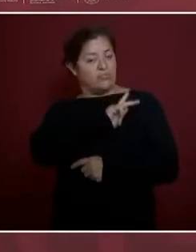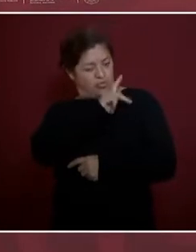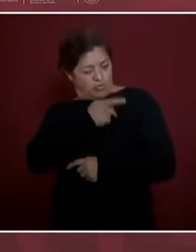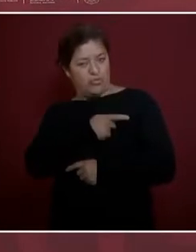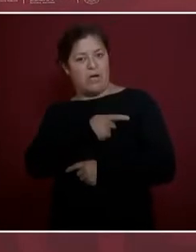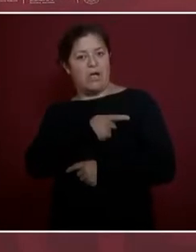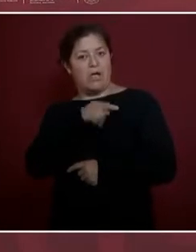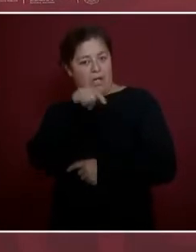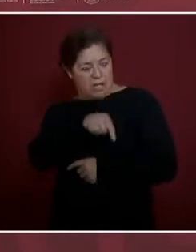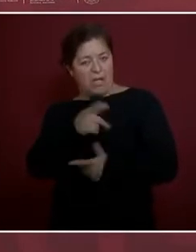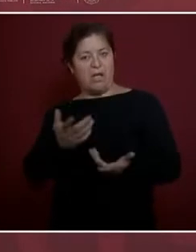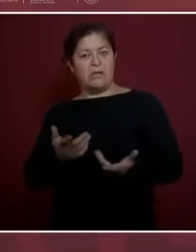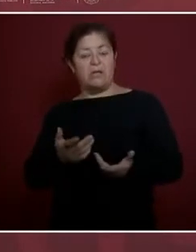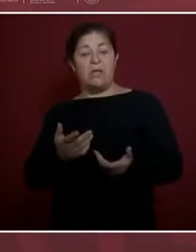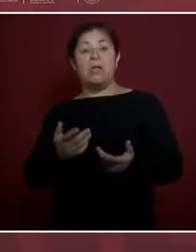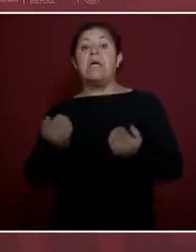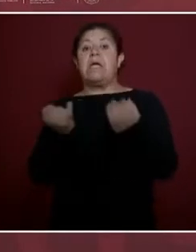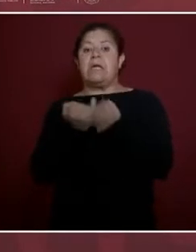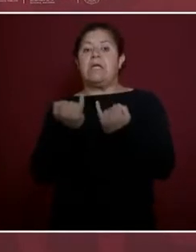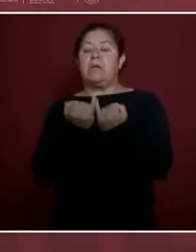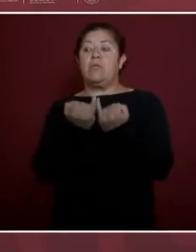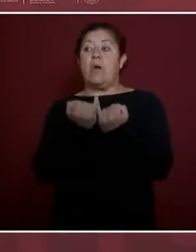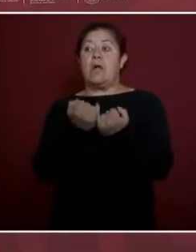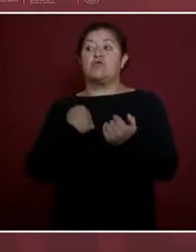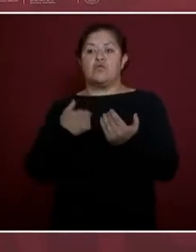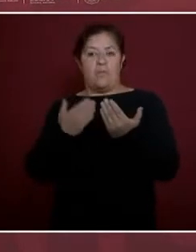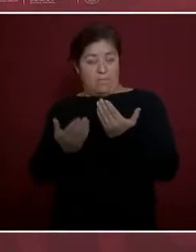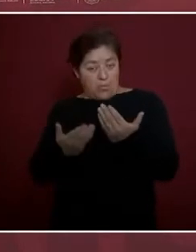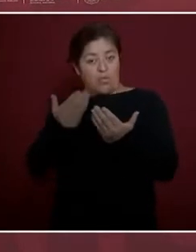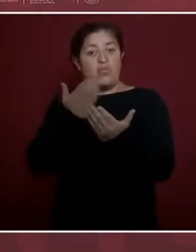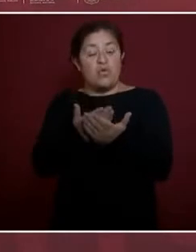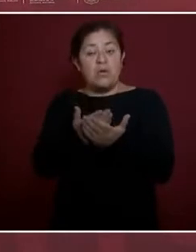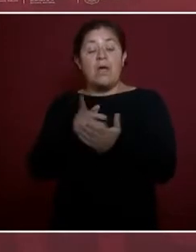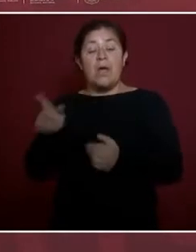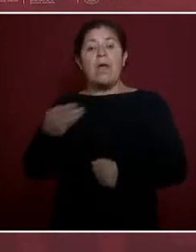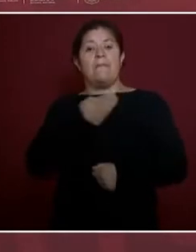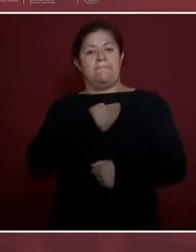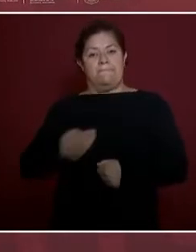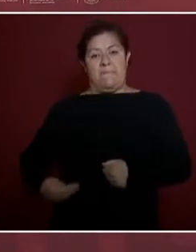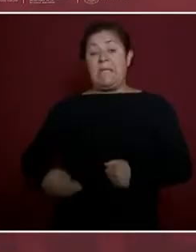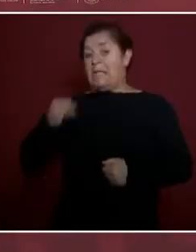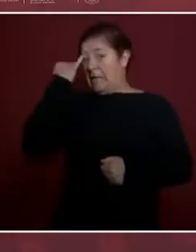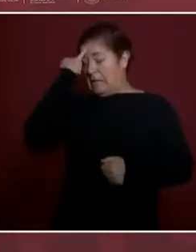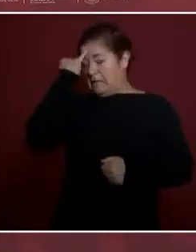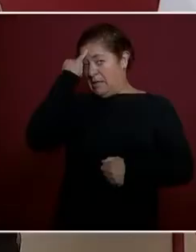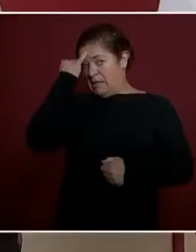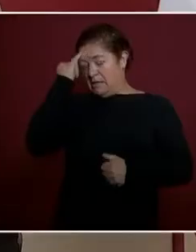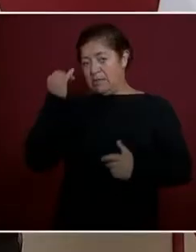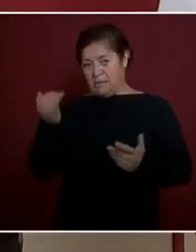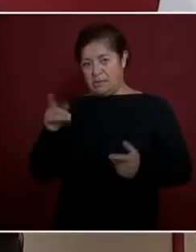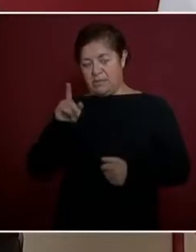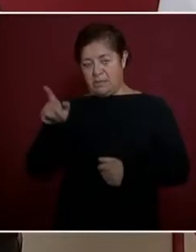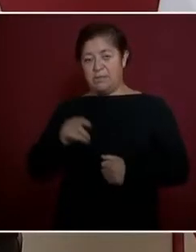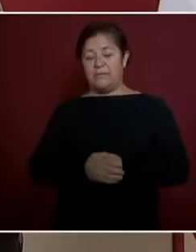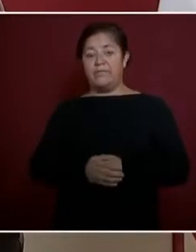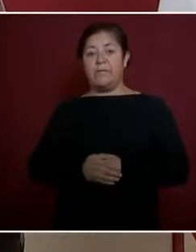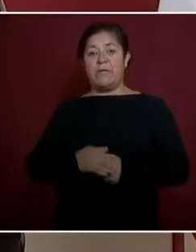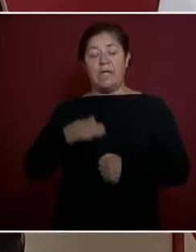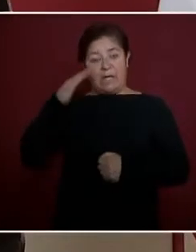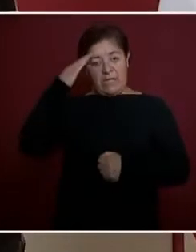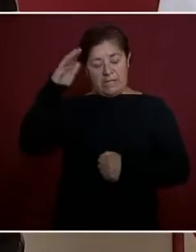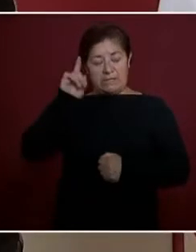proponiendo también al presidente de la India, señor Modi,